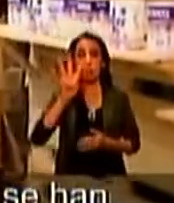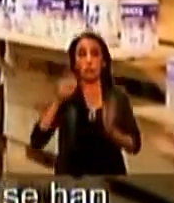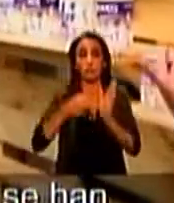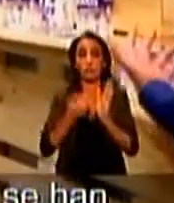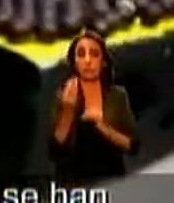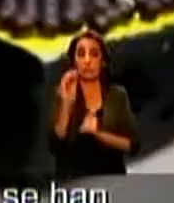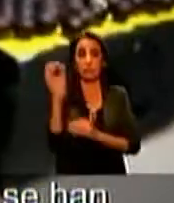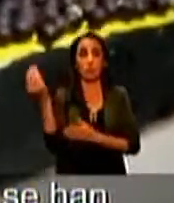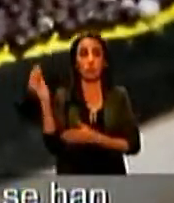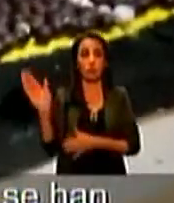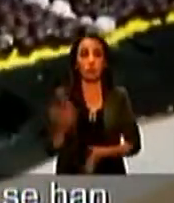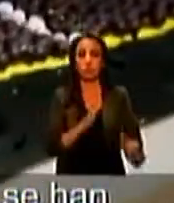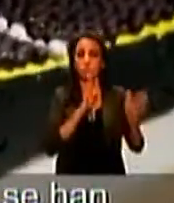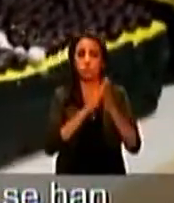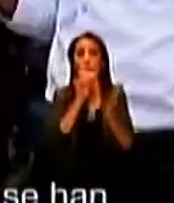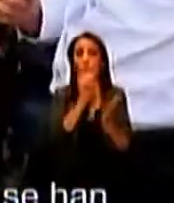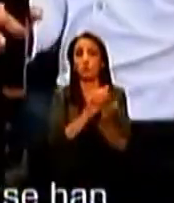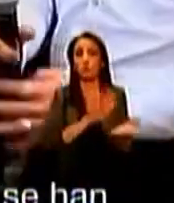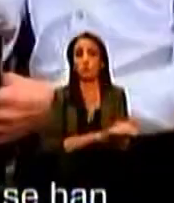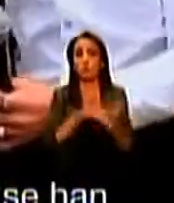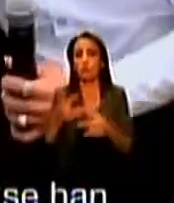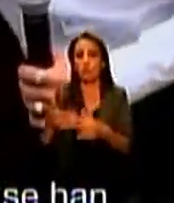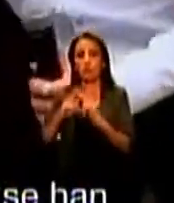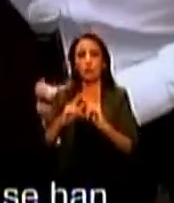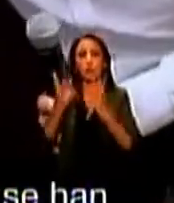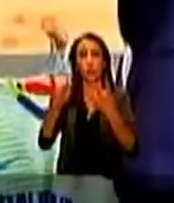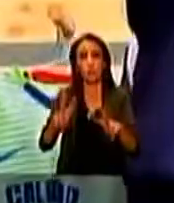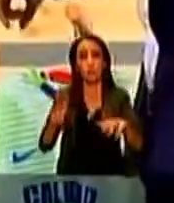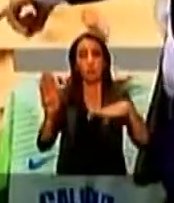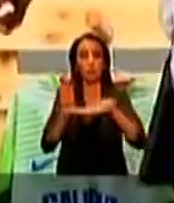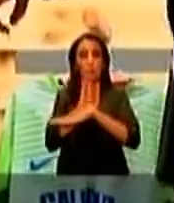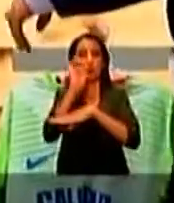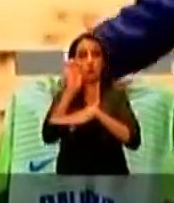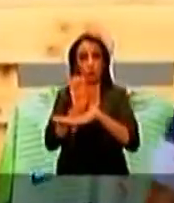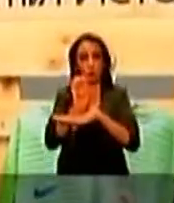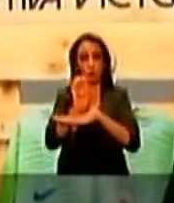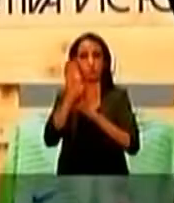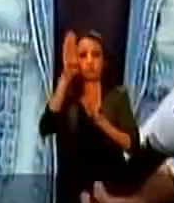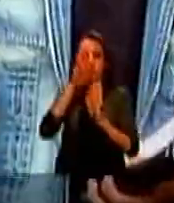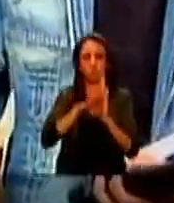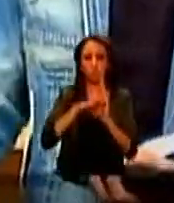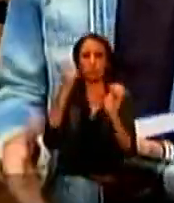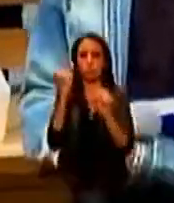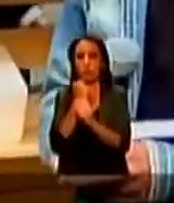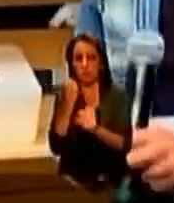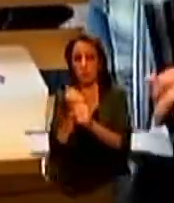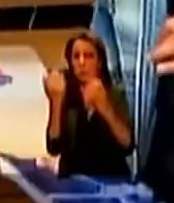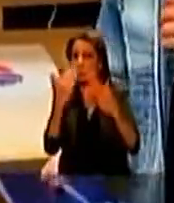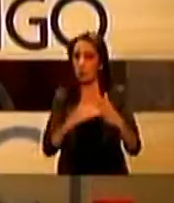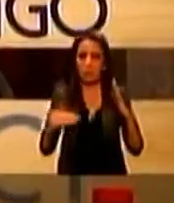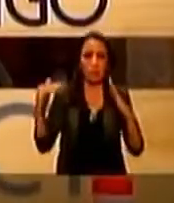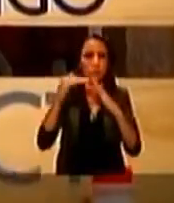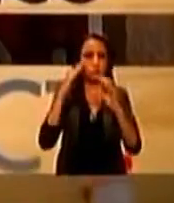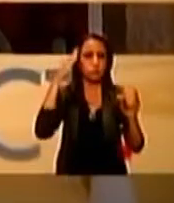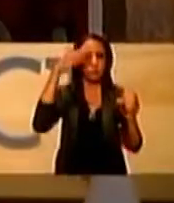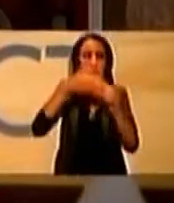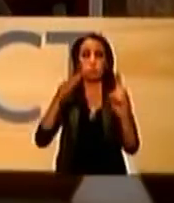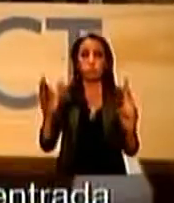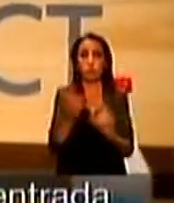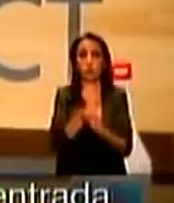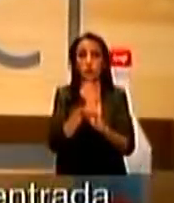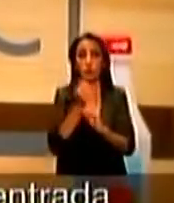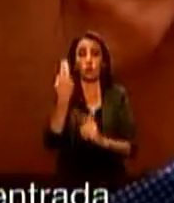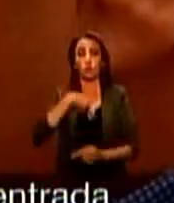momento, 34 mil jóvenes se han beneficiado con créditos para emprendimientos a través de BAN Ecuador. Reducir el desempleo juvenil es el